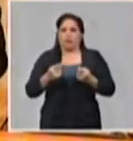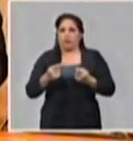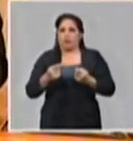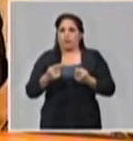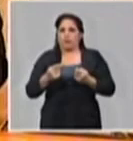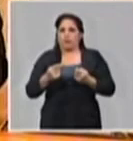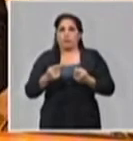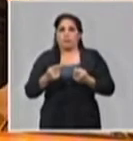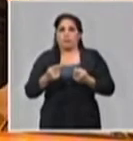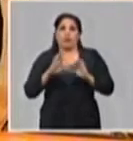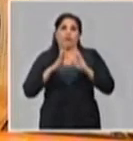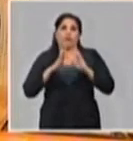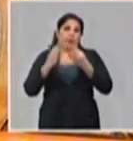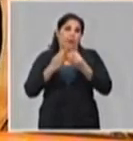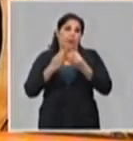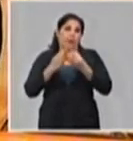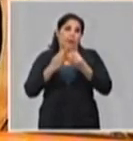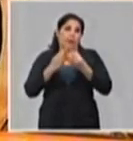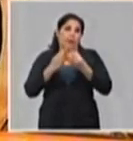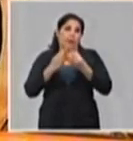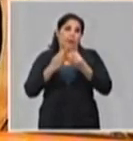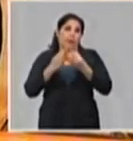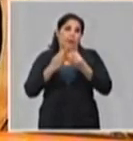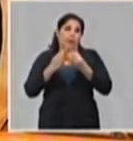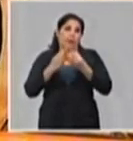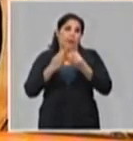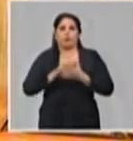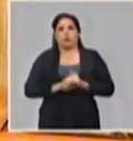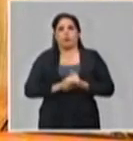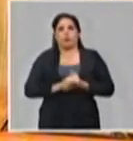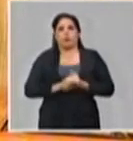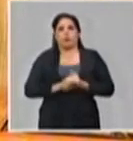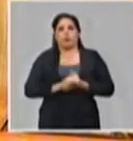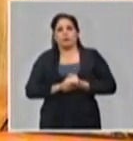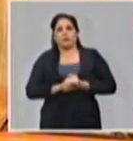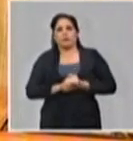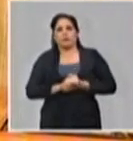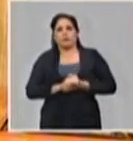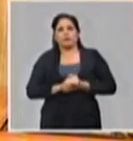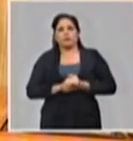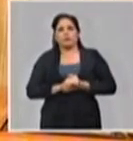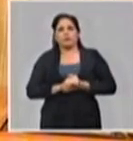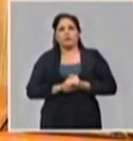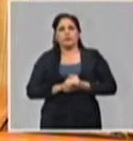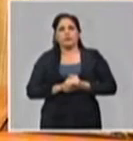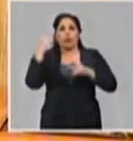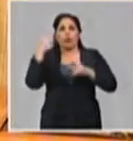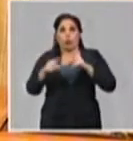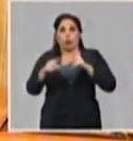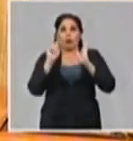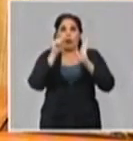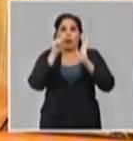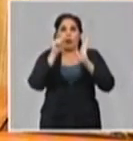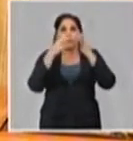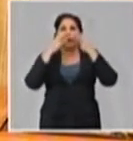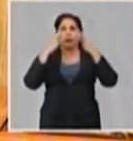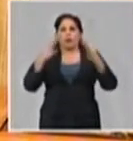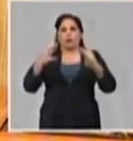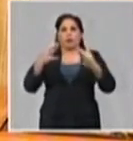contagiar a nuestra familia puede ser una manera también eficaz en la producción. Otro elemento importante